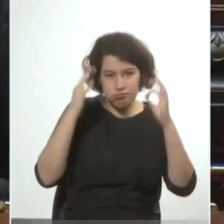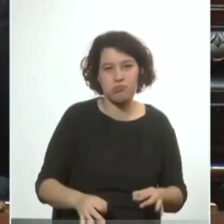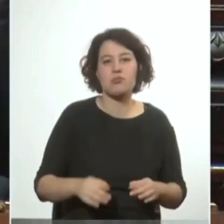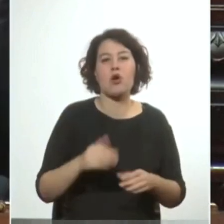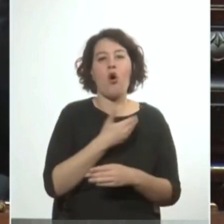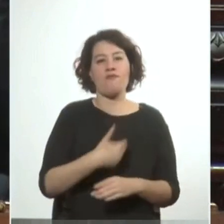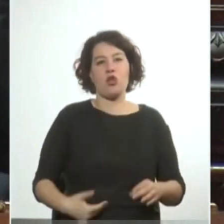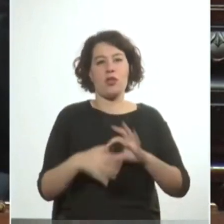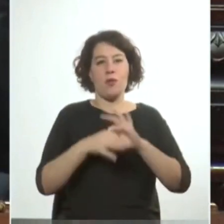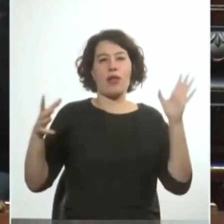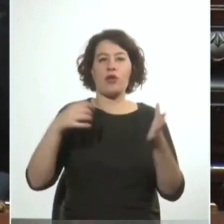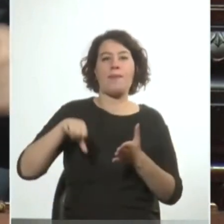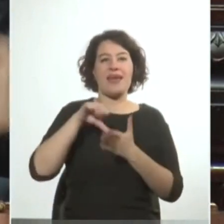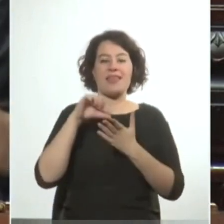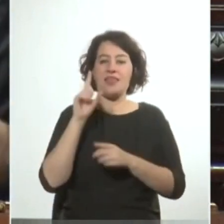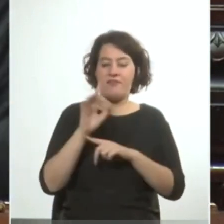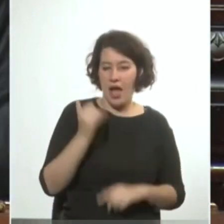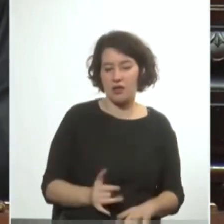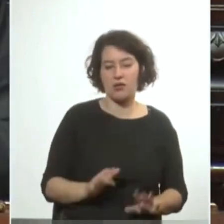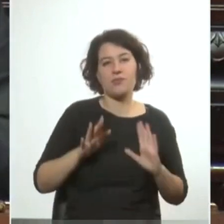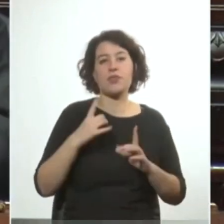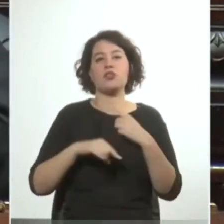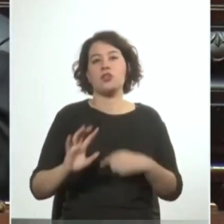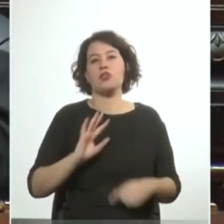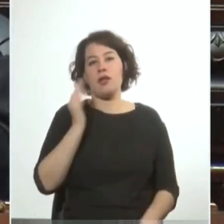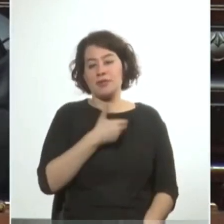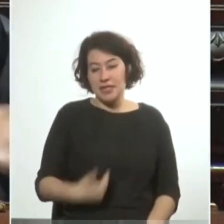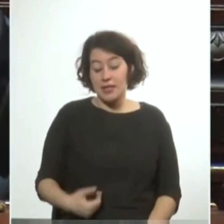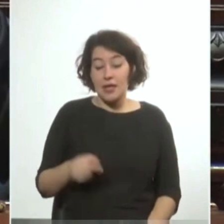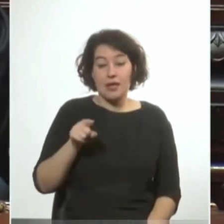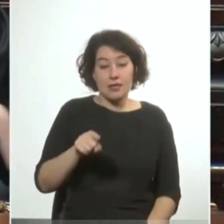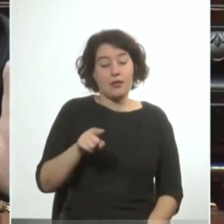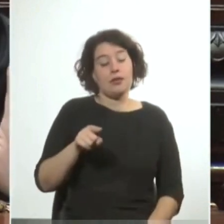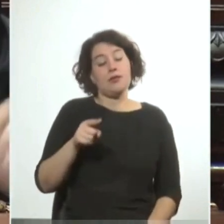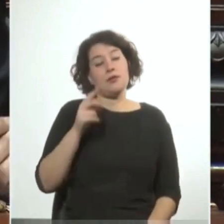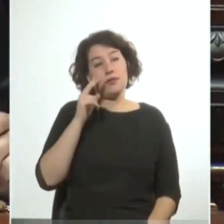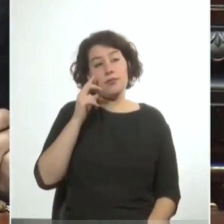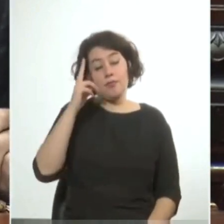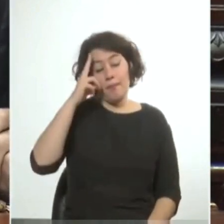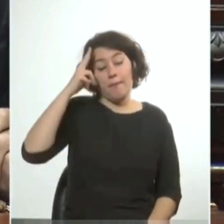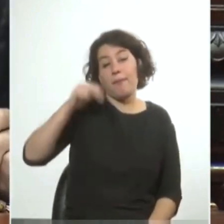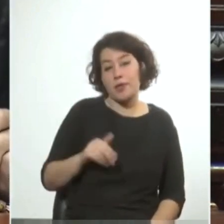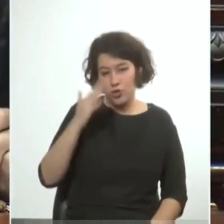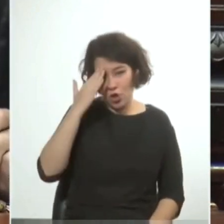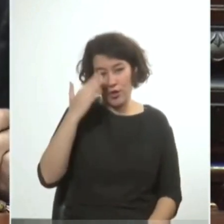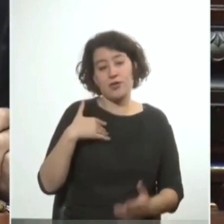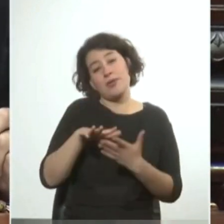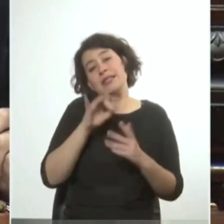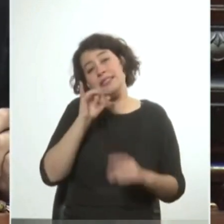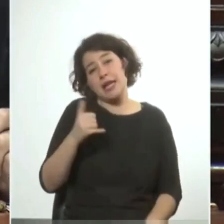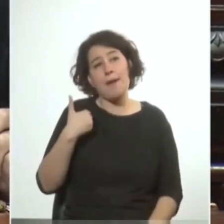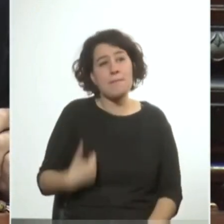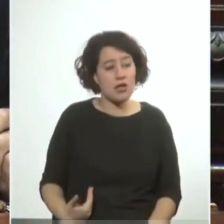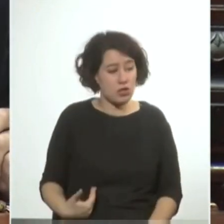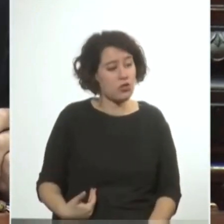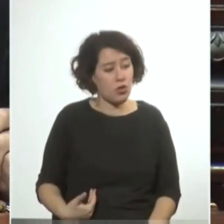padre iba a tener así que entonces señora presidente desde este punto de vista y desde esta interpretación yo lamento que